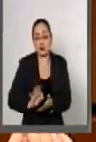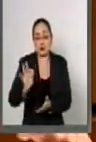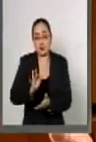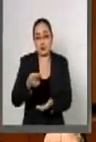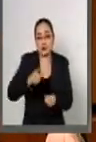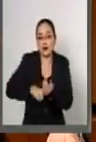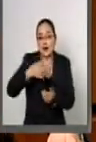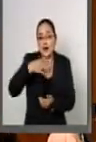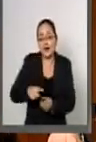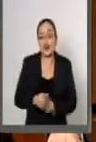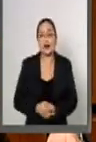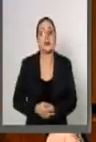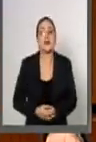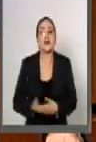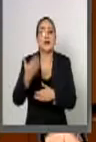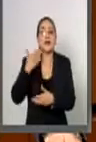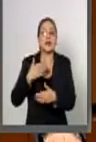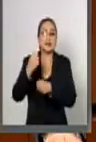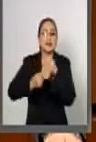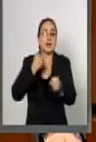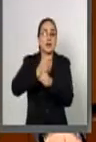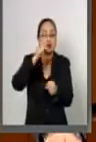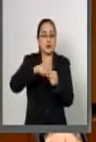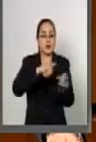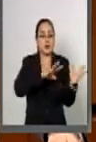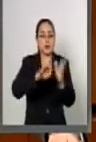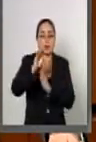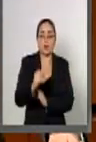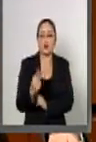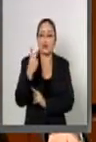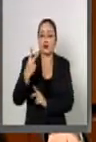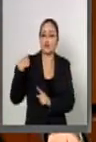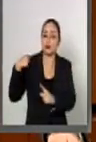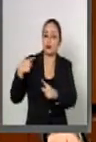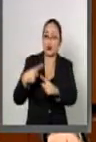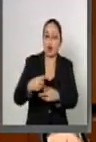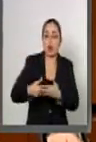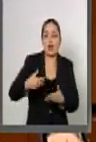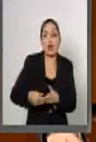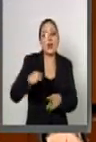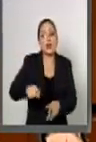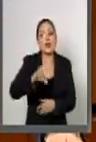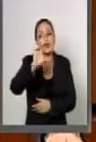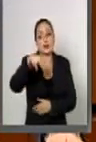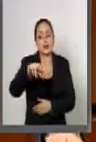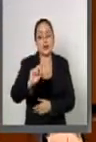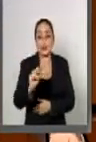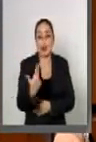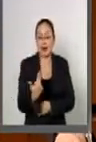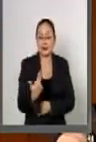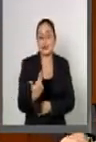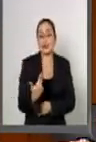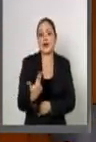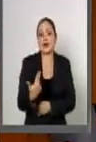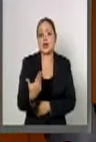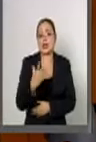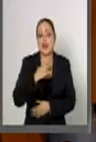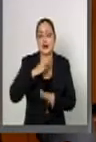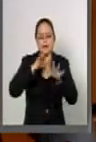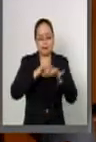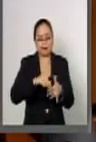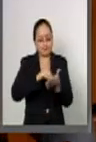desde el año 1992 a la fecha la Comisión Nacional de los Derechos Humanos ha